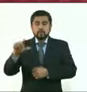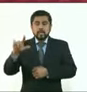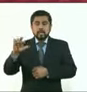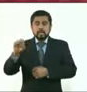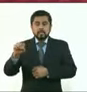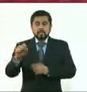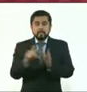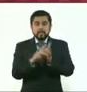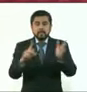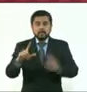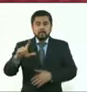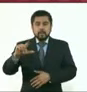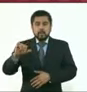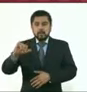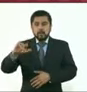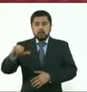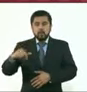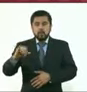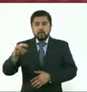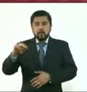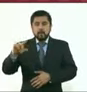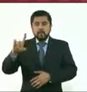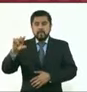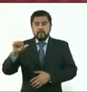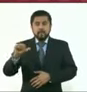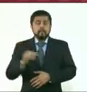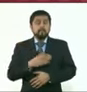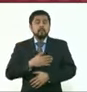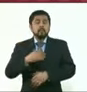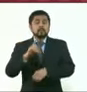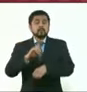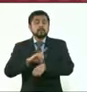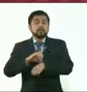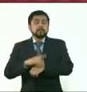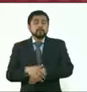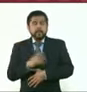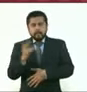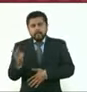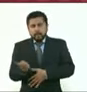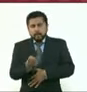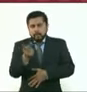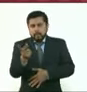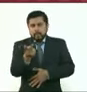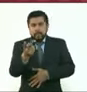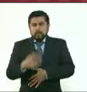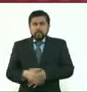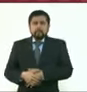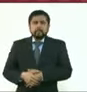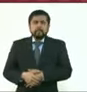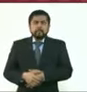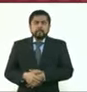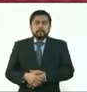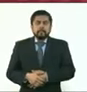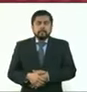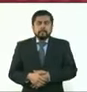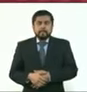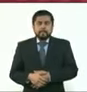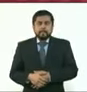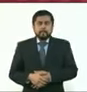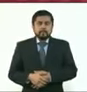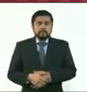Hola, buenos días a todos, buenos días doctora. Buenos días, Rocío. preguntarle, ¿cuántos contribuyentes